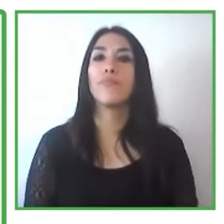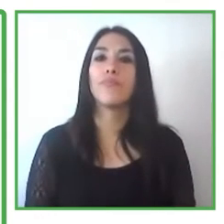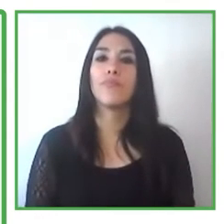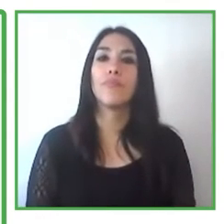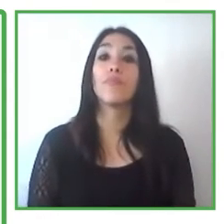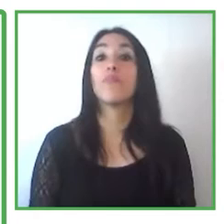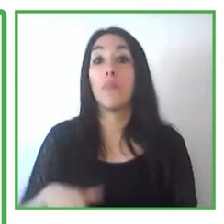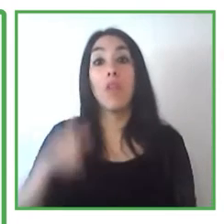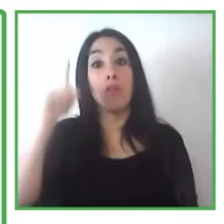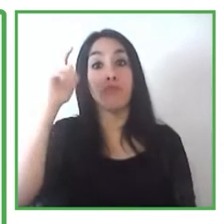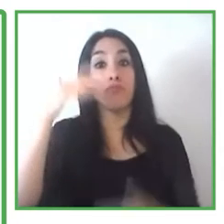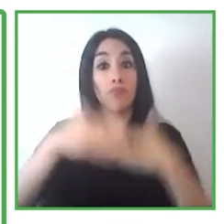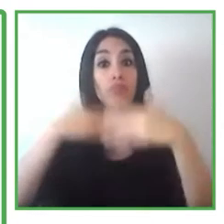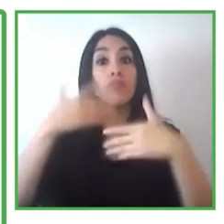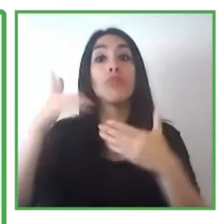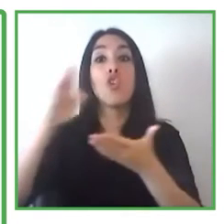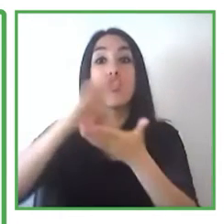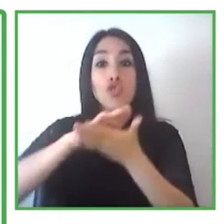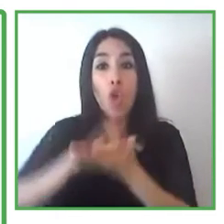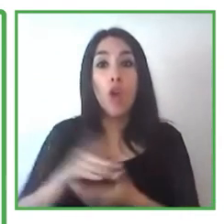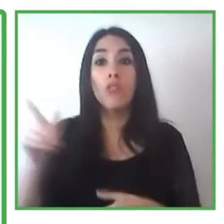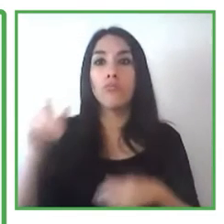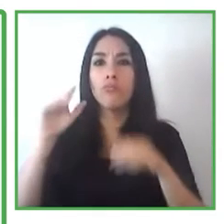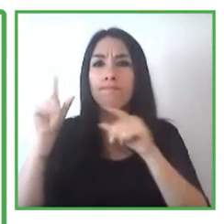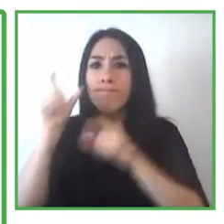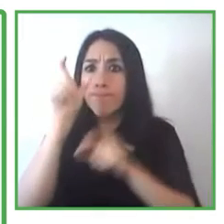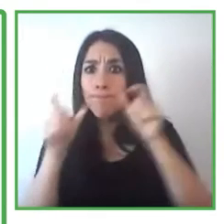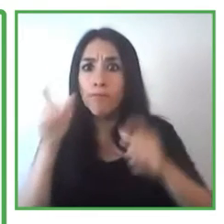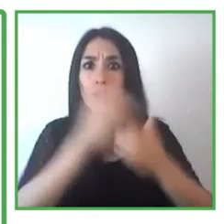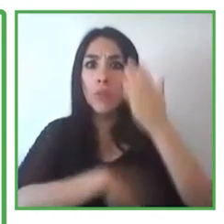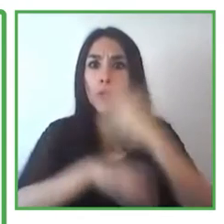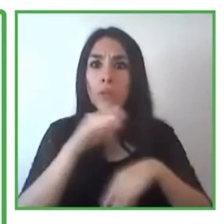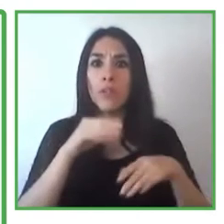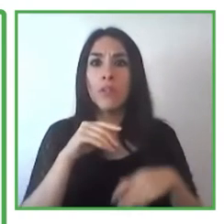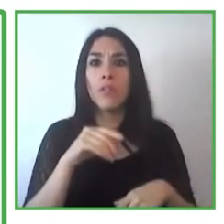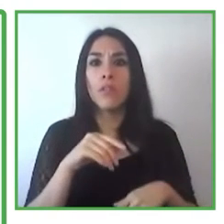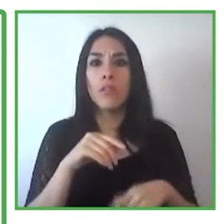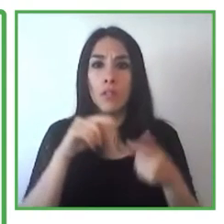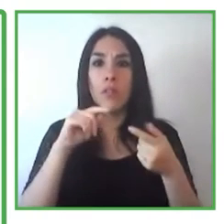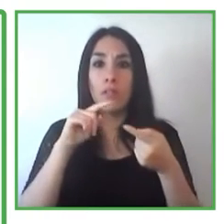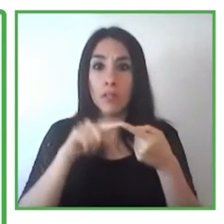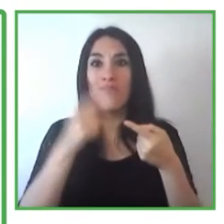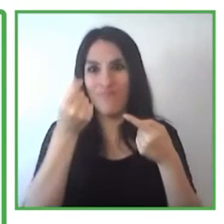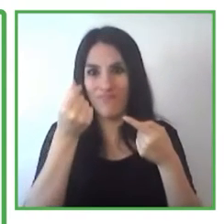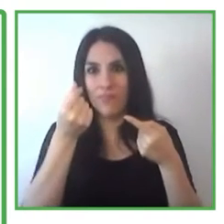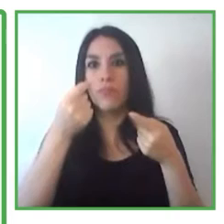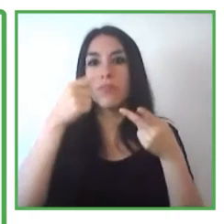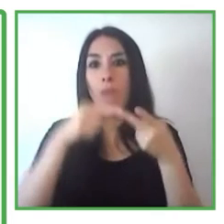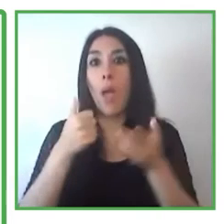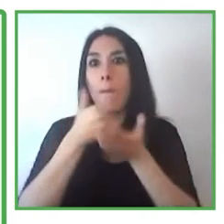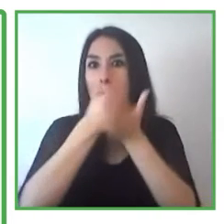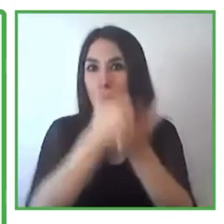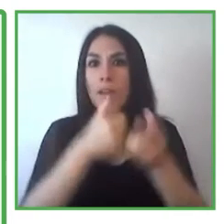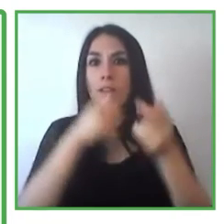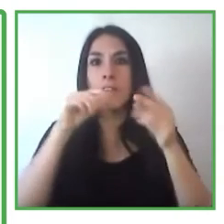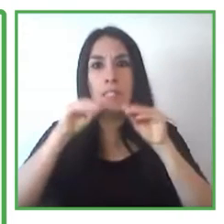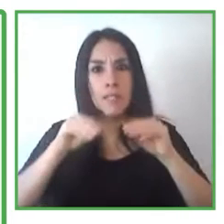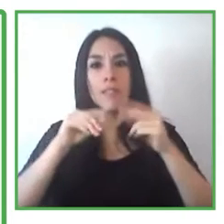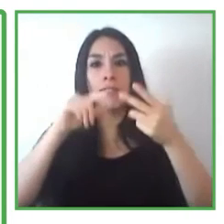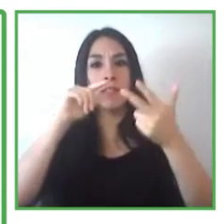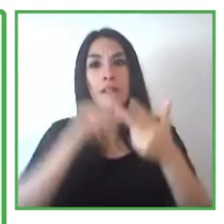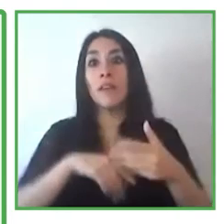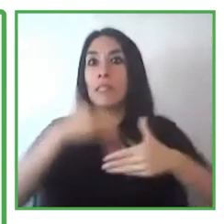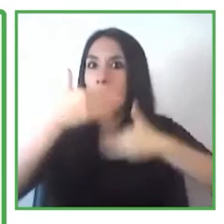técnica acompañada del subsidio económico y a la vez, mientras ellos se están capacitando, nosotros estamos